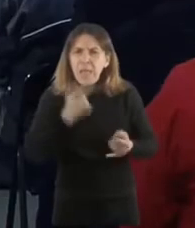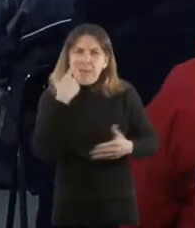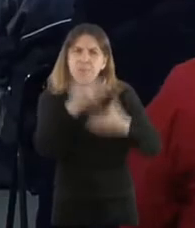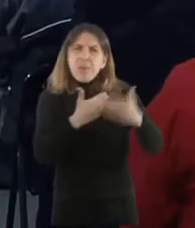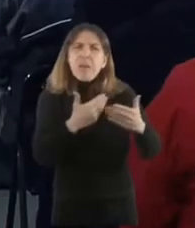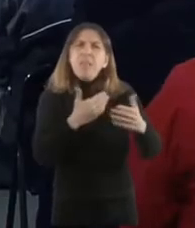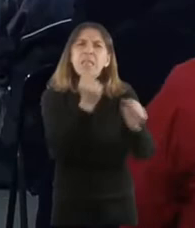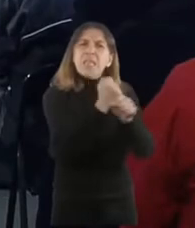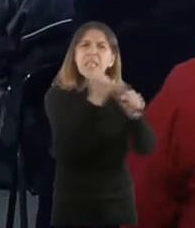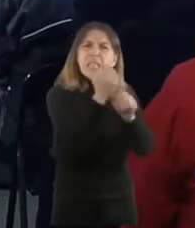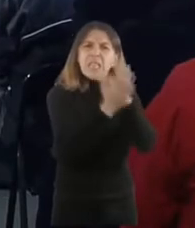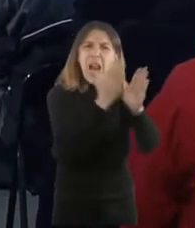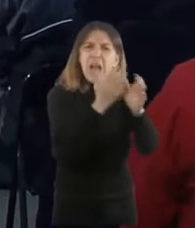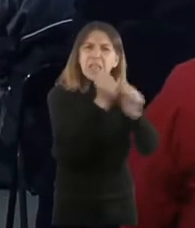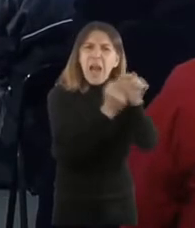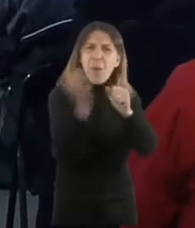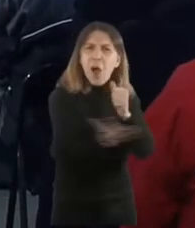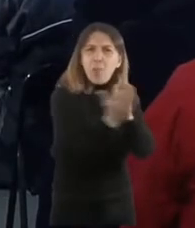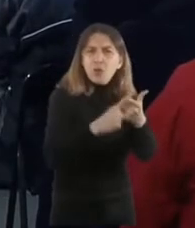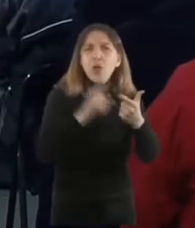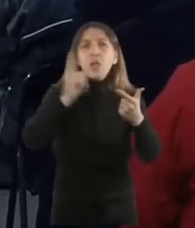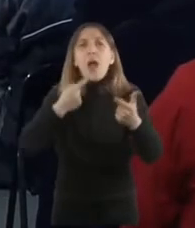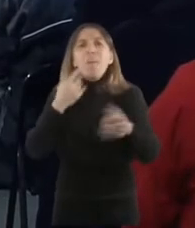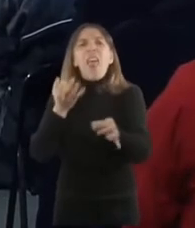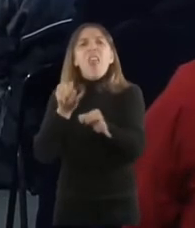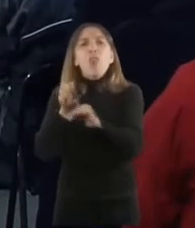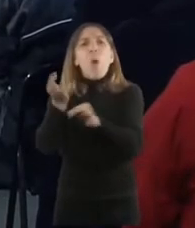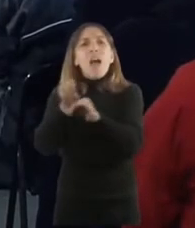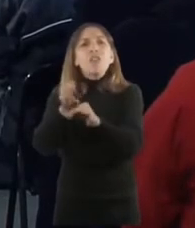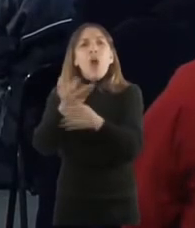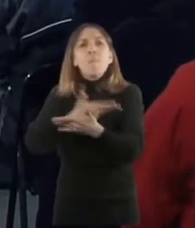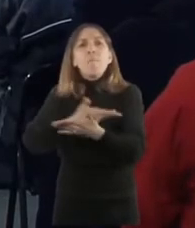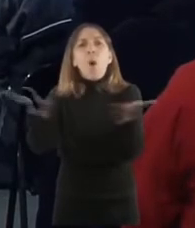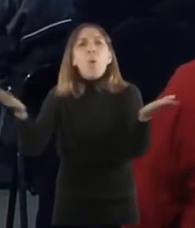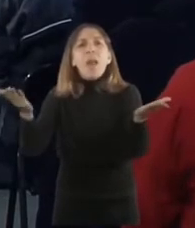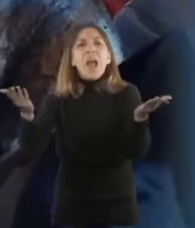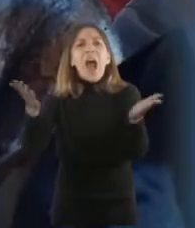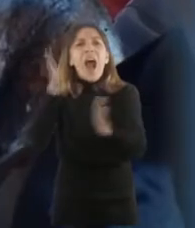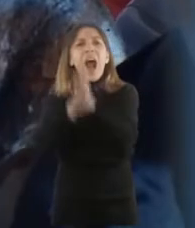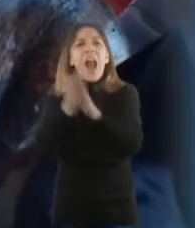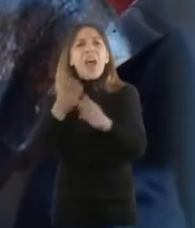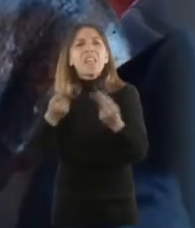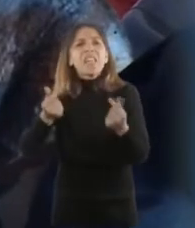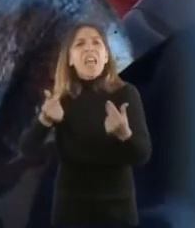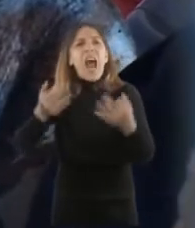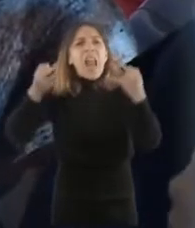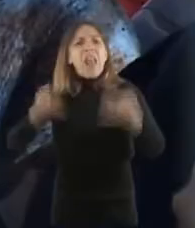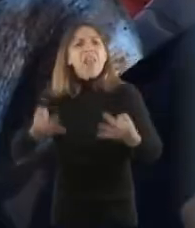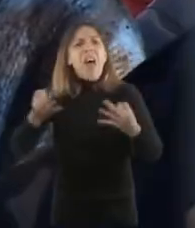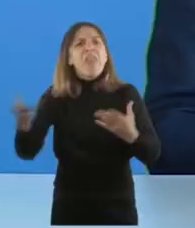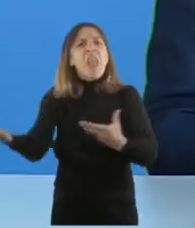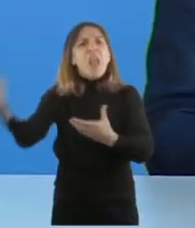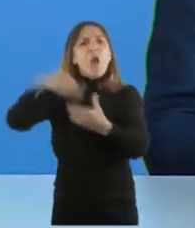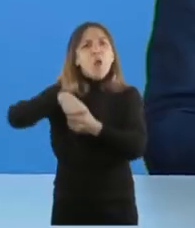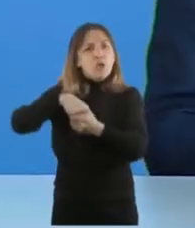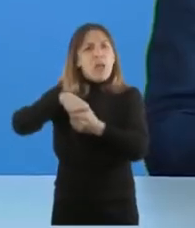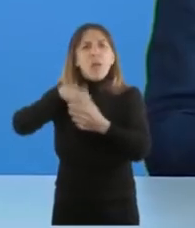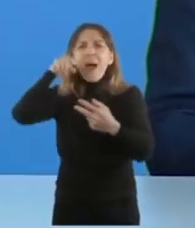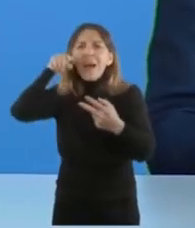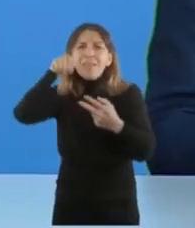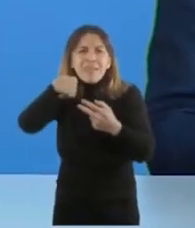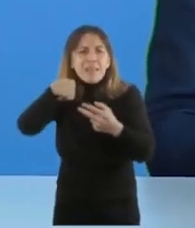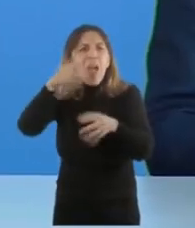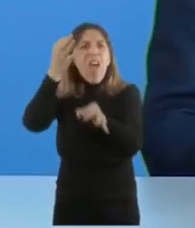pero creemos en la educación pública, gratuita, de calidad e inclusiva, como instrumento